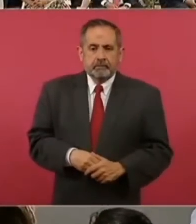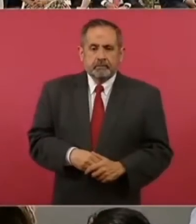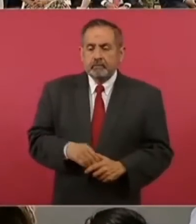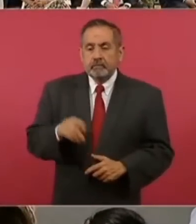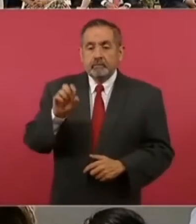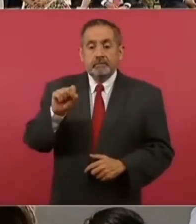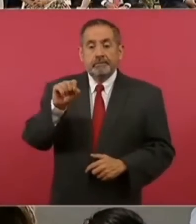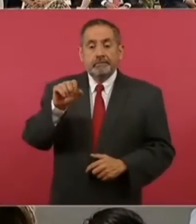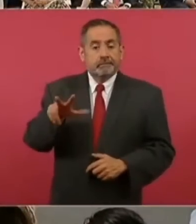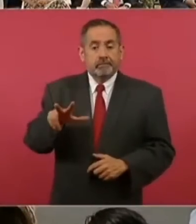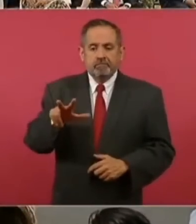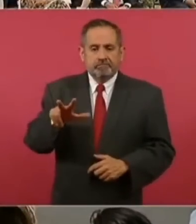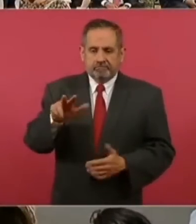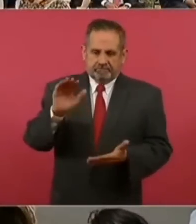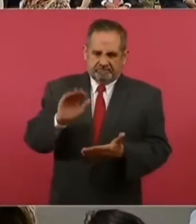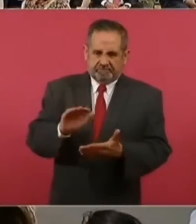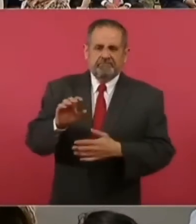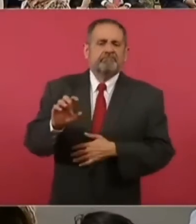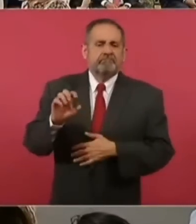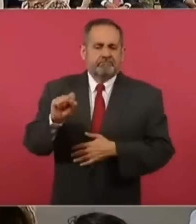ya a 65